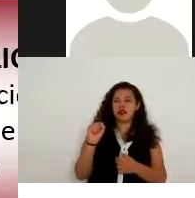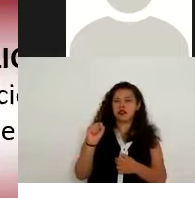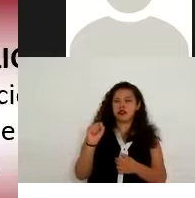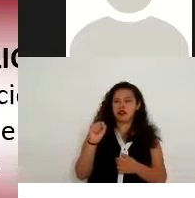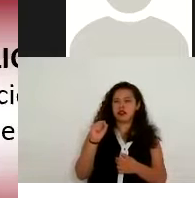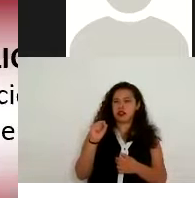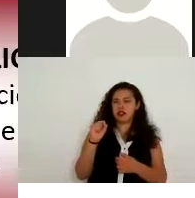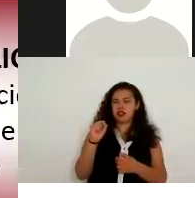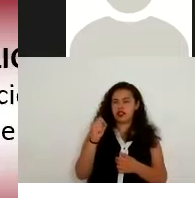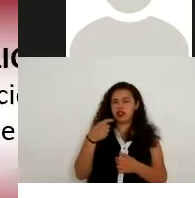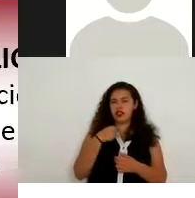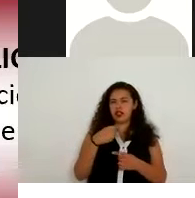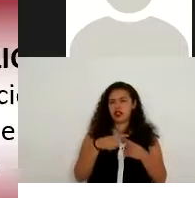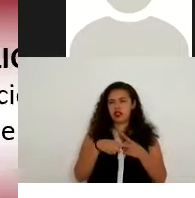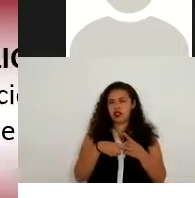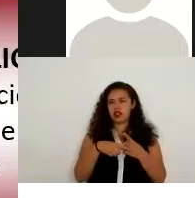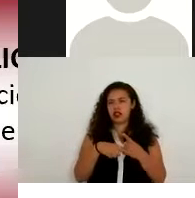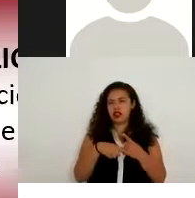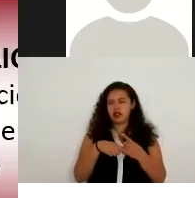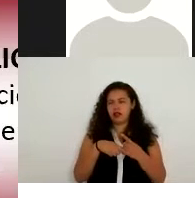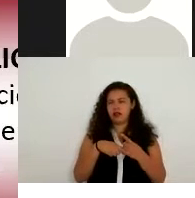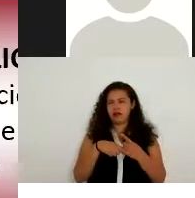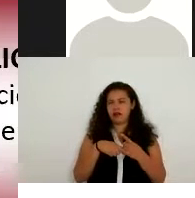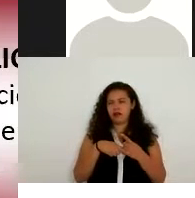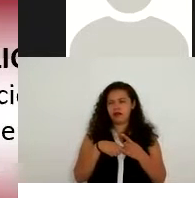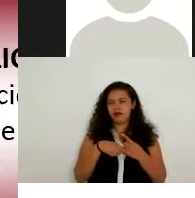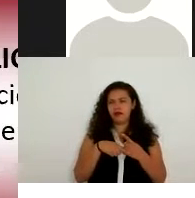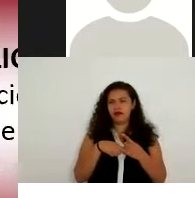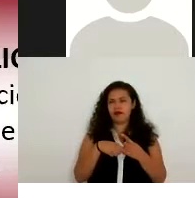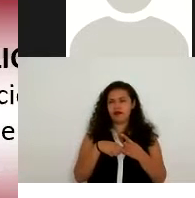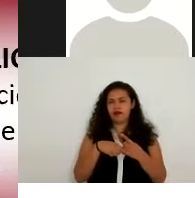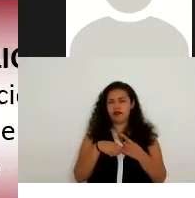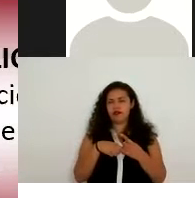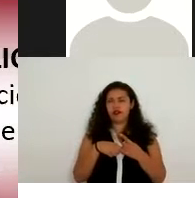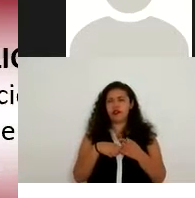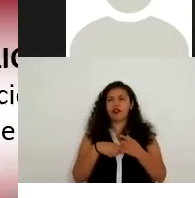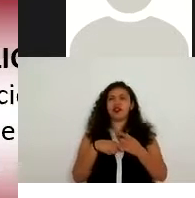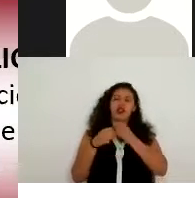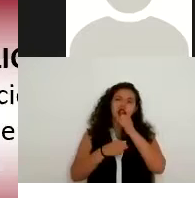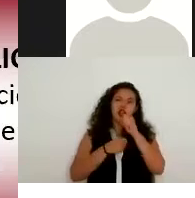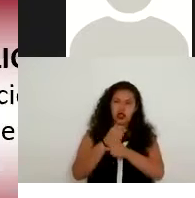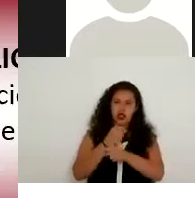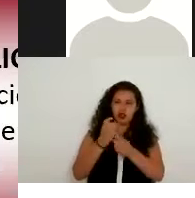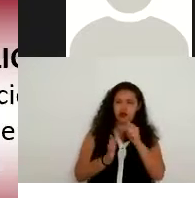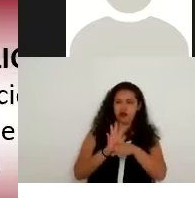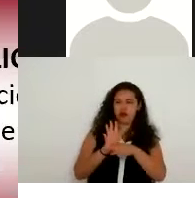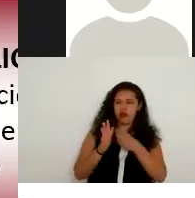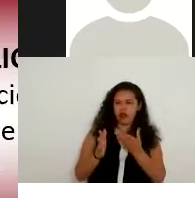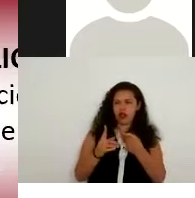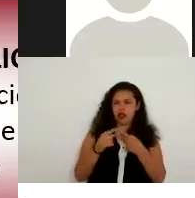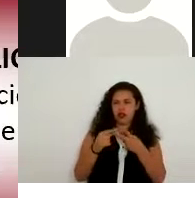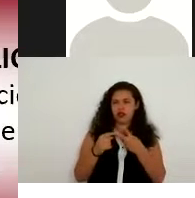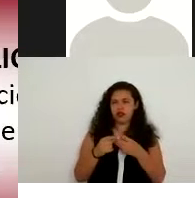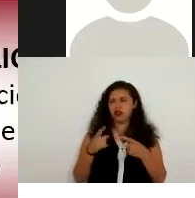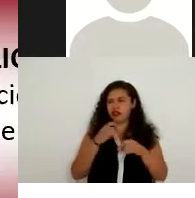becado en qué en qué en qué académico se encuentra qué edad tiene entonces es muy cúmulo datos personales